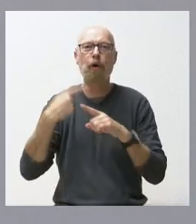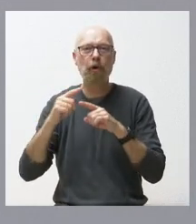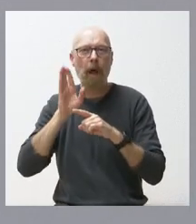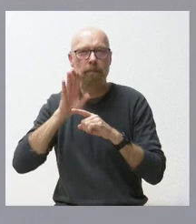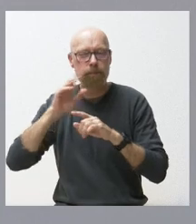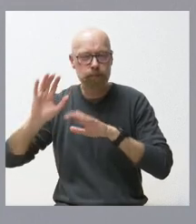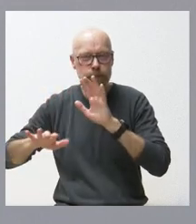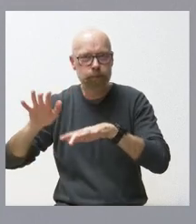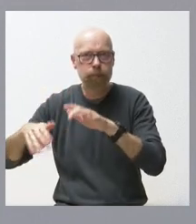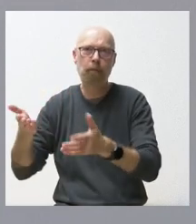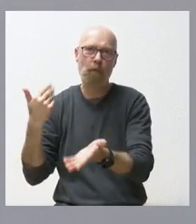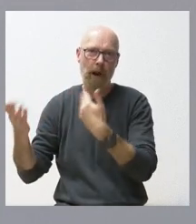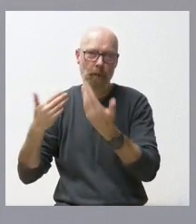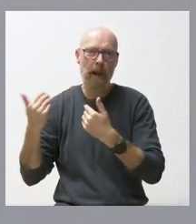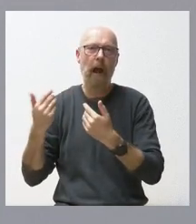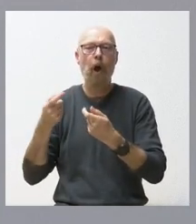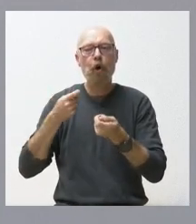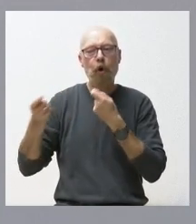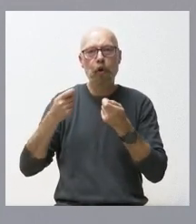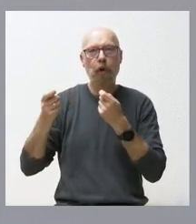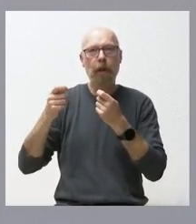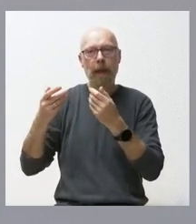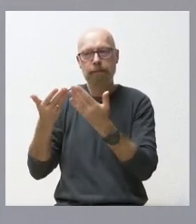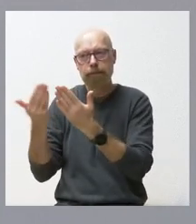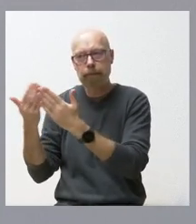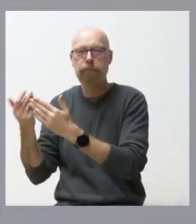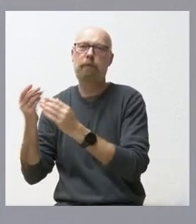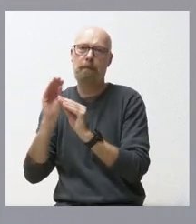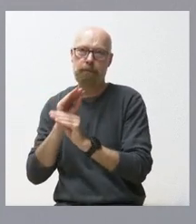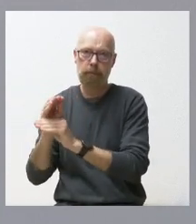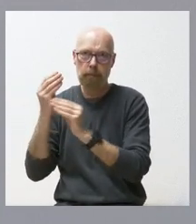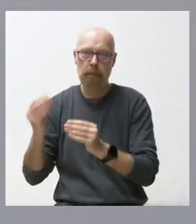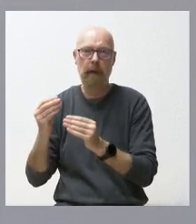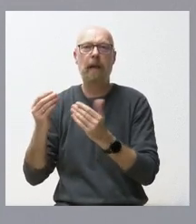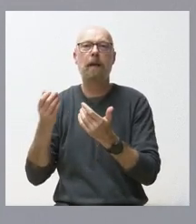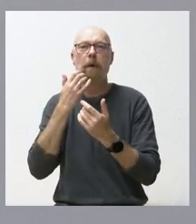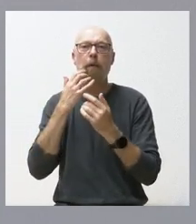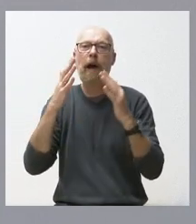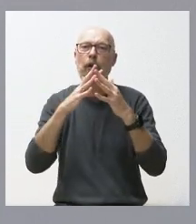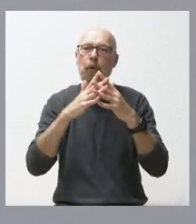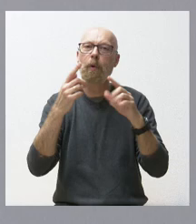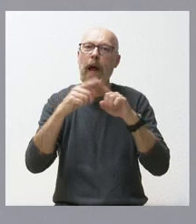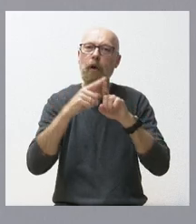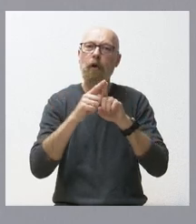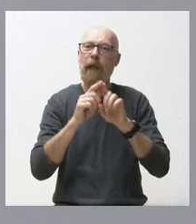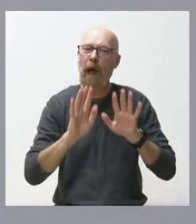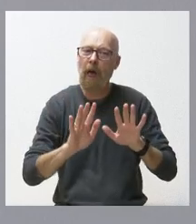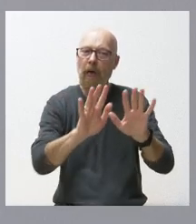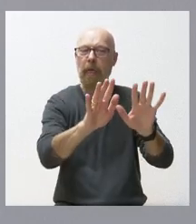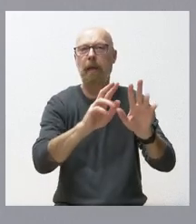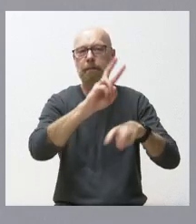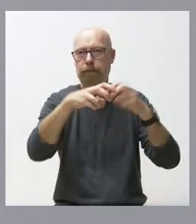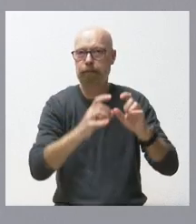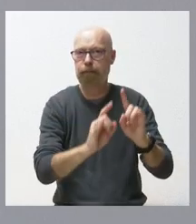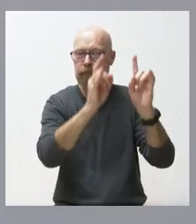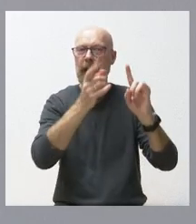de erosión y sedimentación, la descripción y demolición de infraestructuras y edificaciones mineras abandonadas y la regeneración